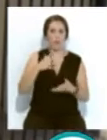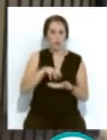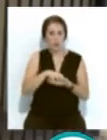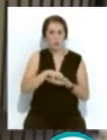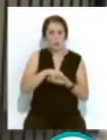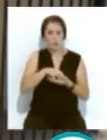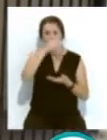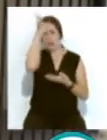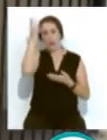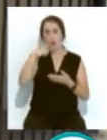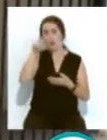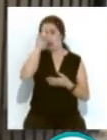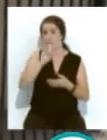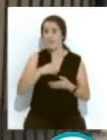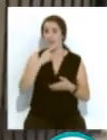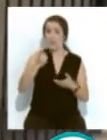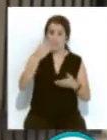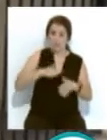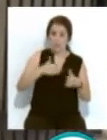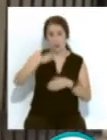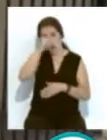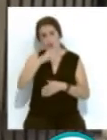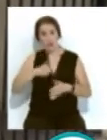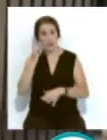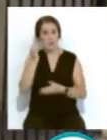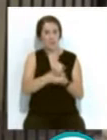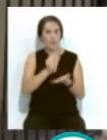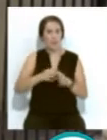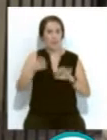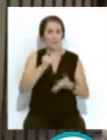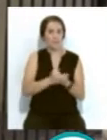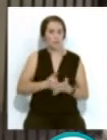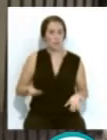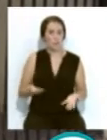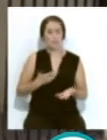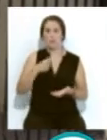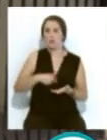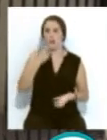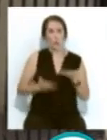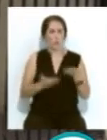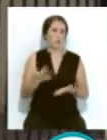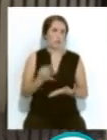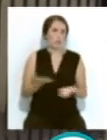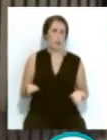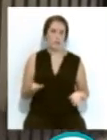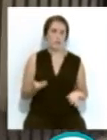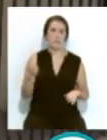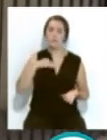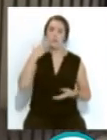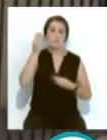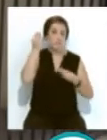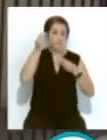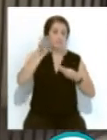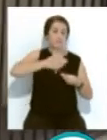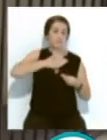verano... ...sin tener a sus hijos y a sus hijas sin matricular en ningún instituto. Yo creo que es de justicia y creemos que